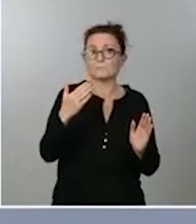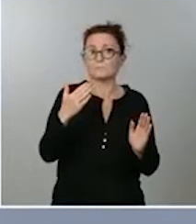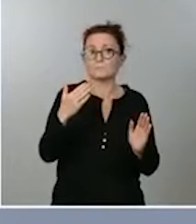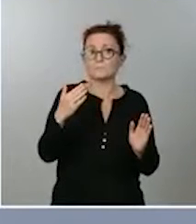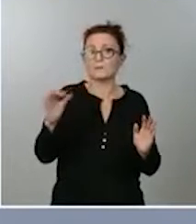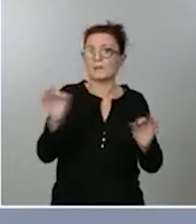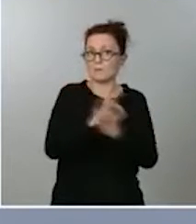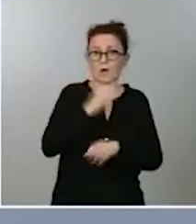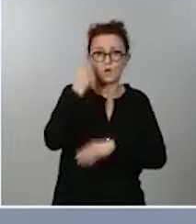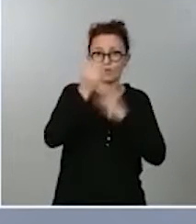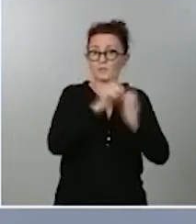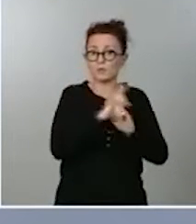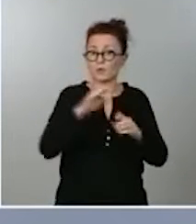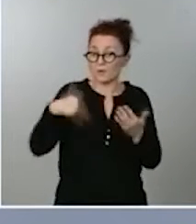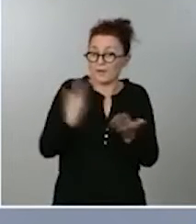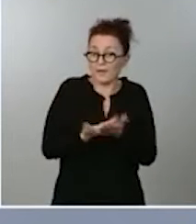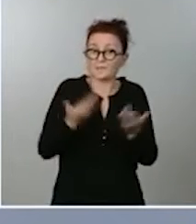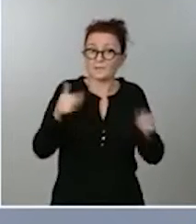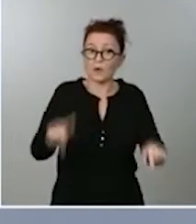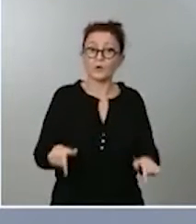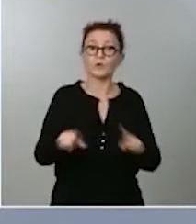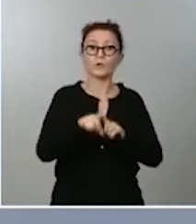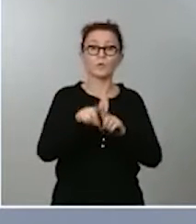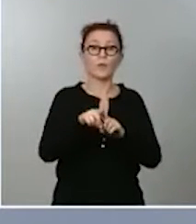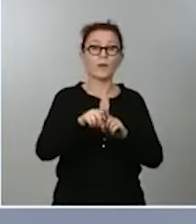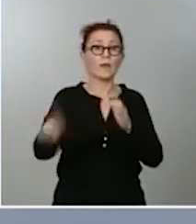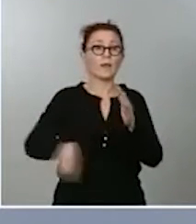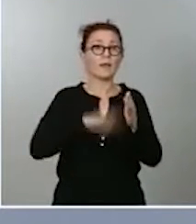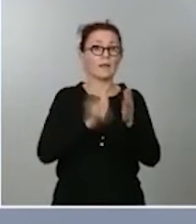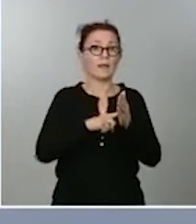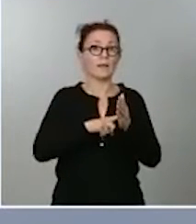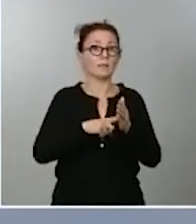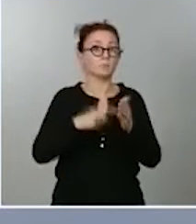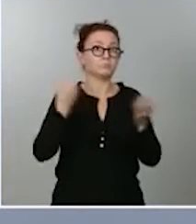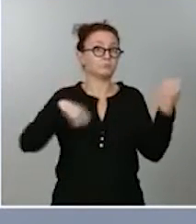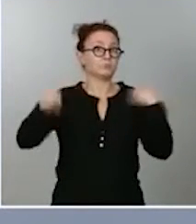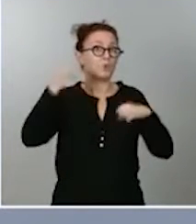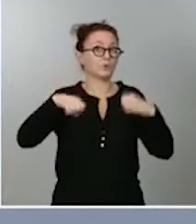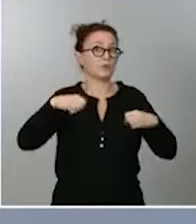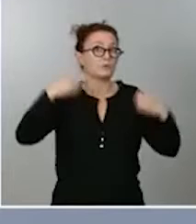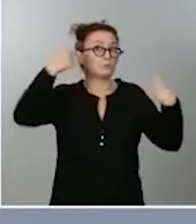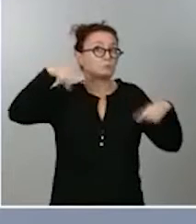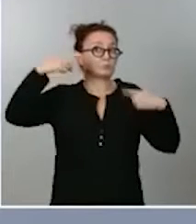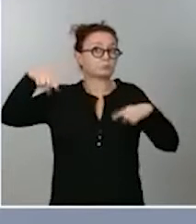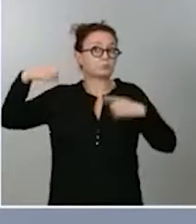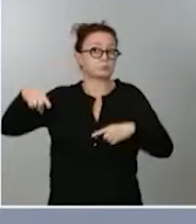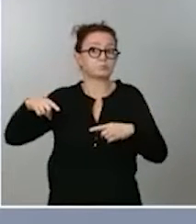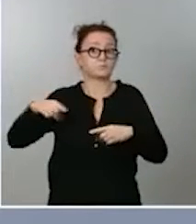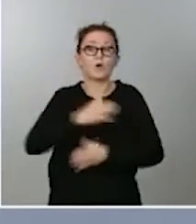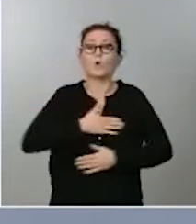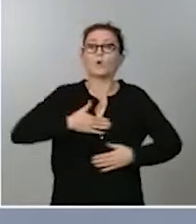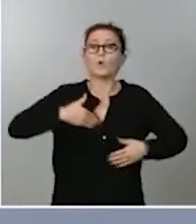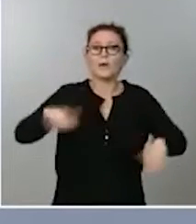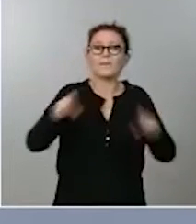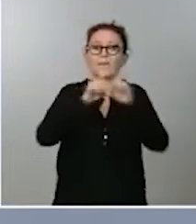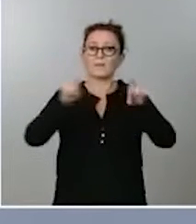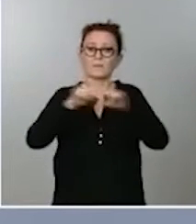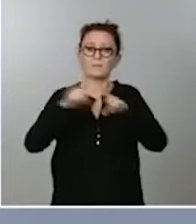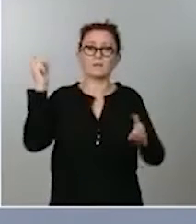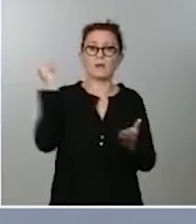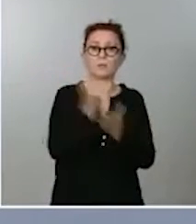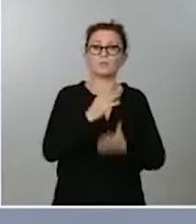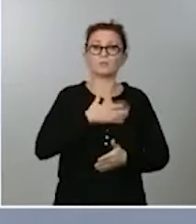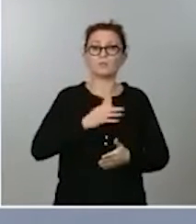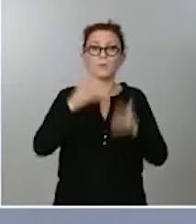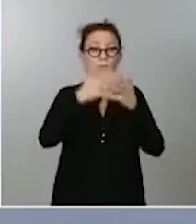hasta el día de hoy, en una suerte de ley de la selva. Cualquier operador de juego de apuestas puede publicar cualquier tipo de mensaje, con cualquier